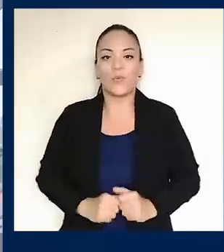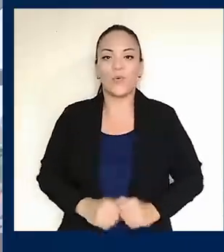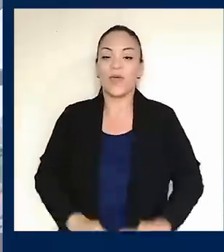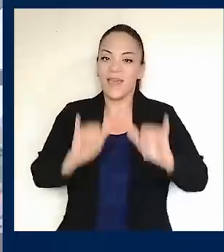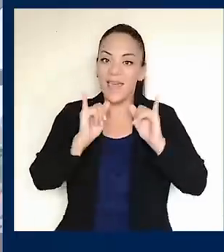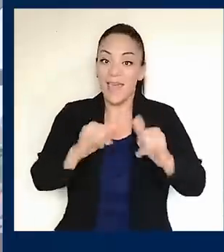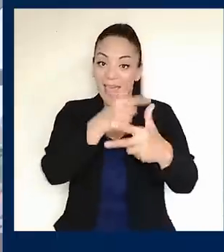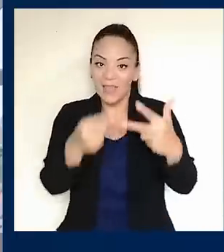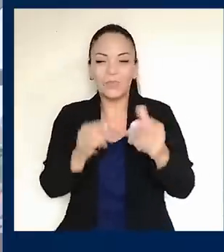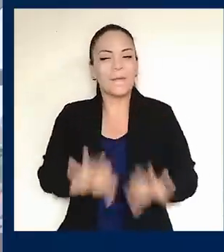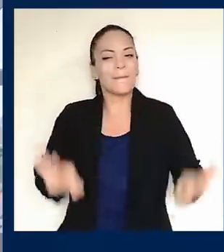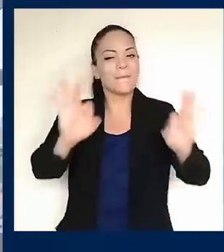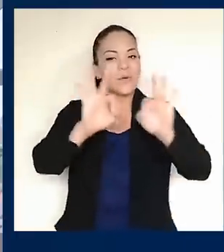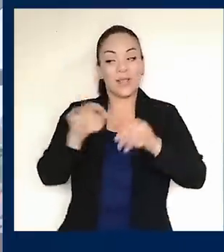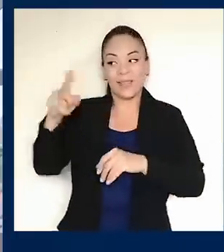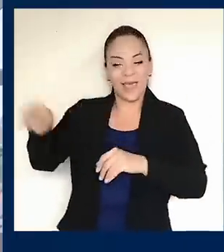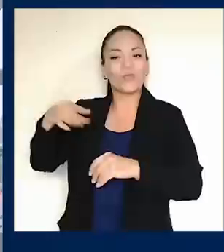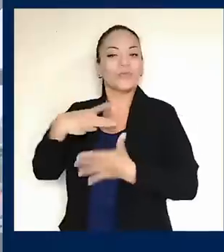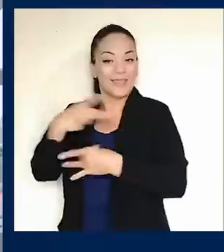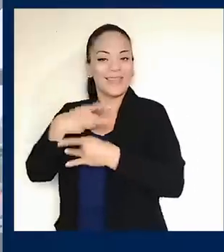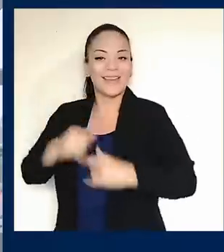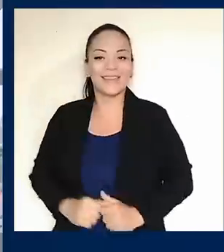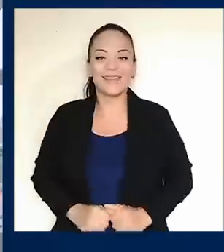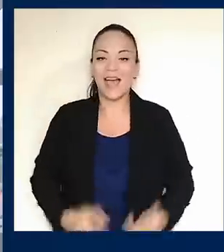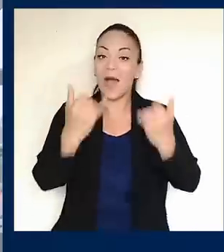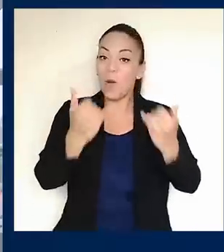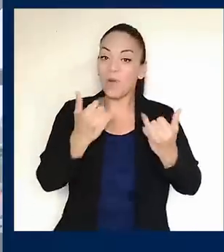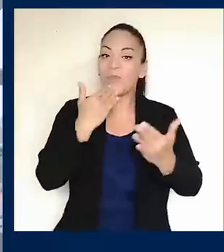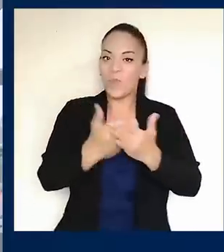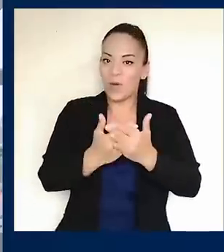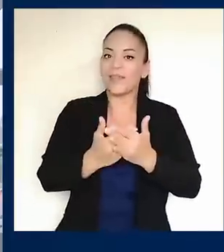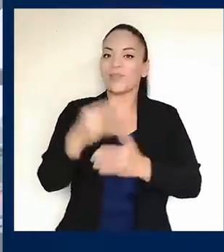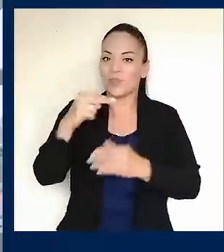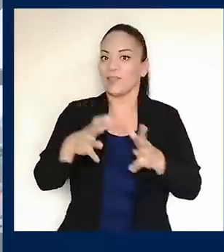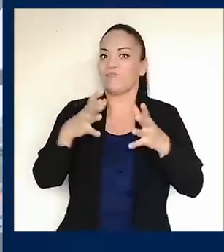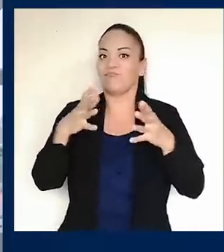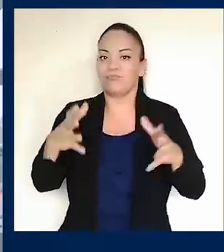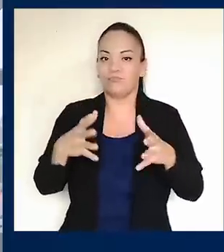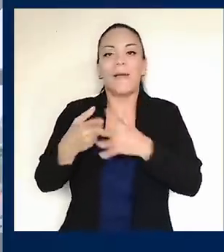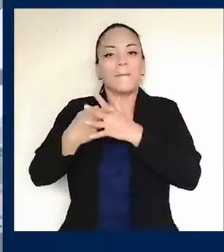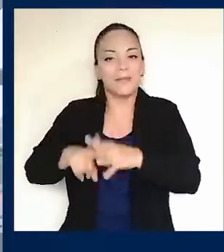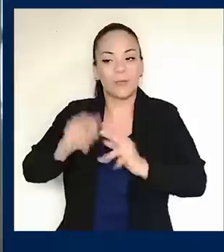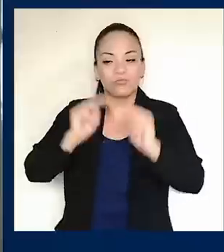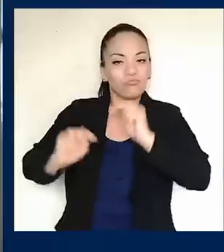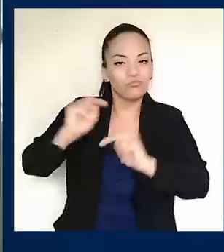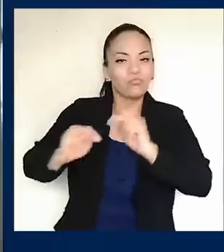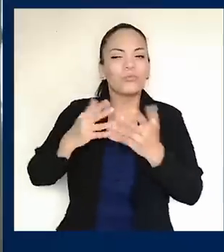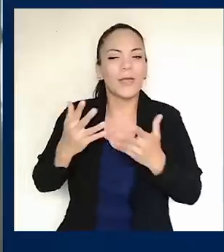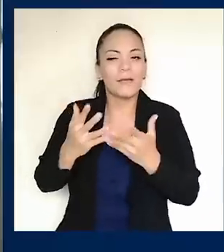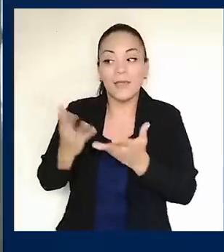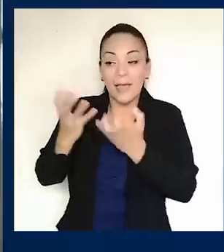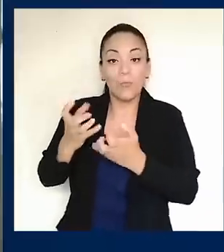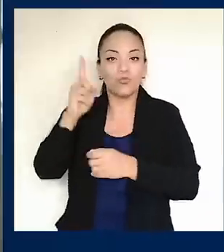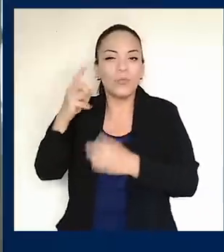eso vende. Tal es así que hay grandes noticias. Iniciamos negociaciones muy importantes para que